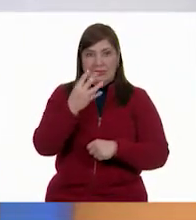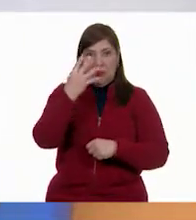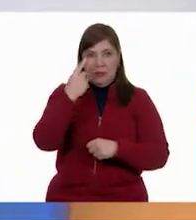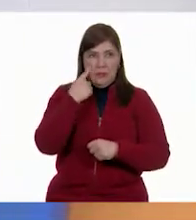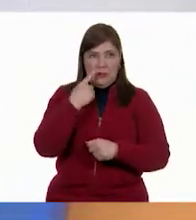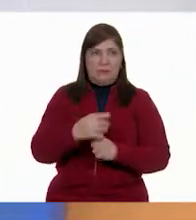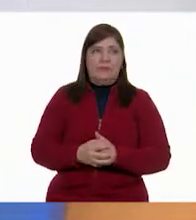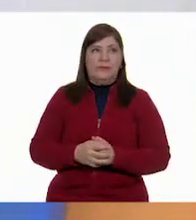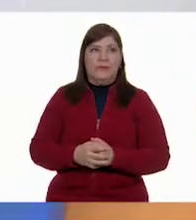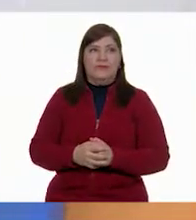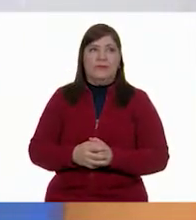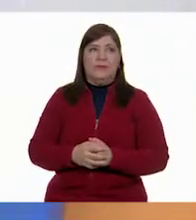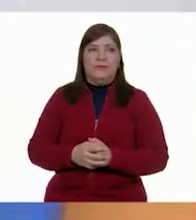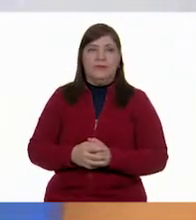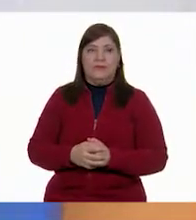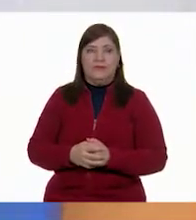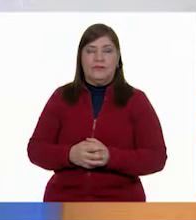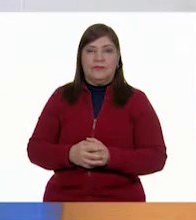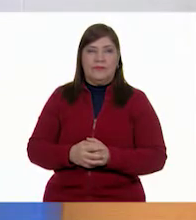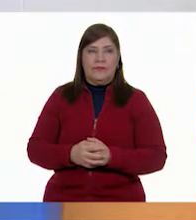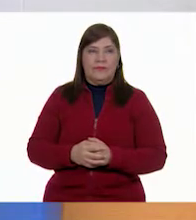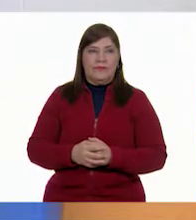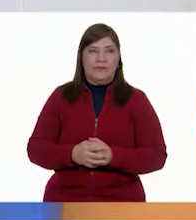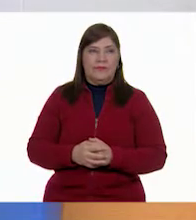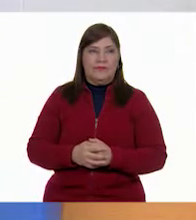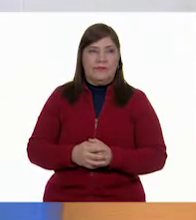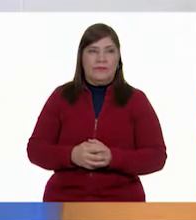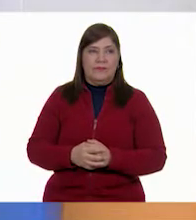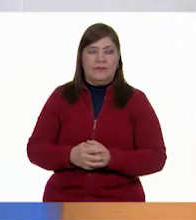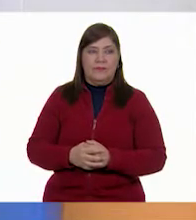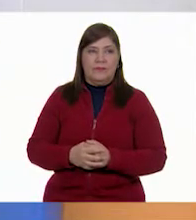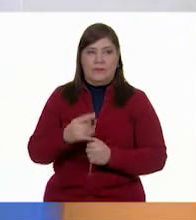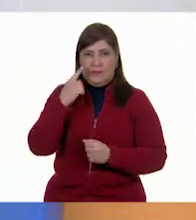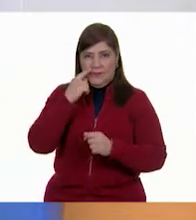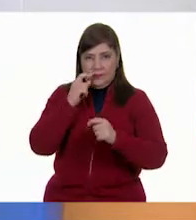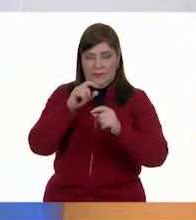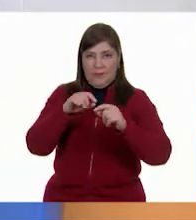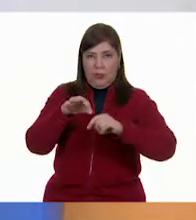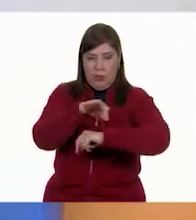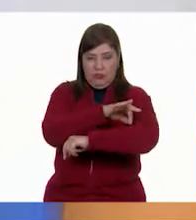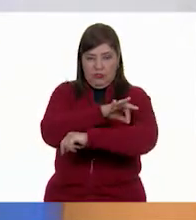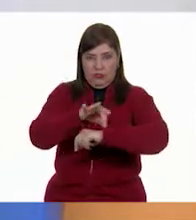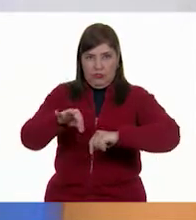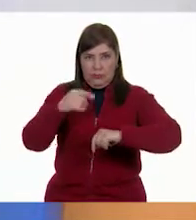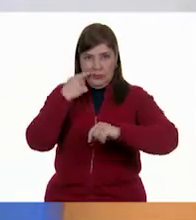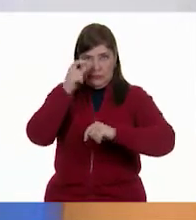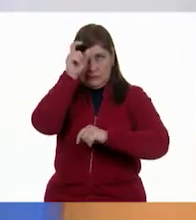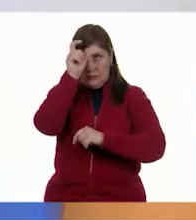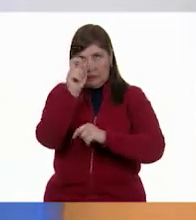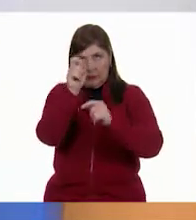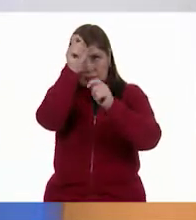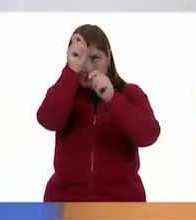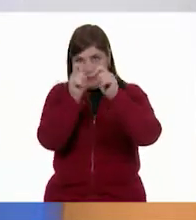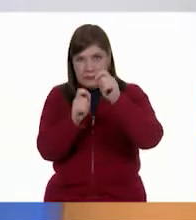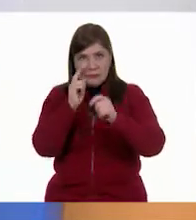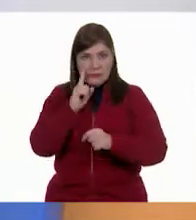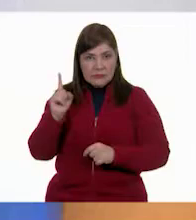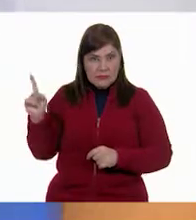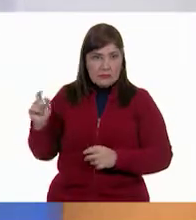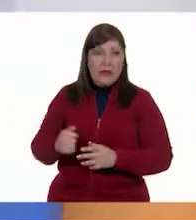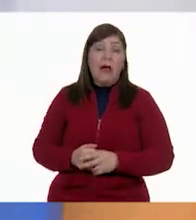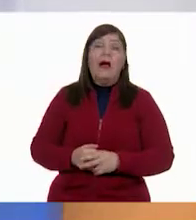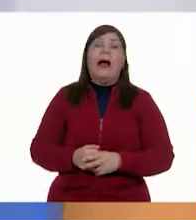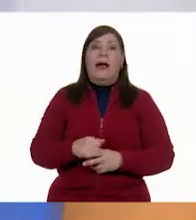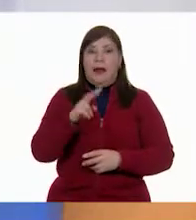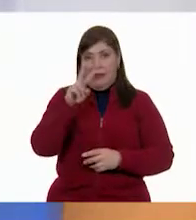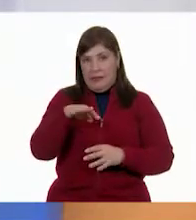cuatro. Aquí están cuatro. Ponemos nuestra regla y trazamos. Muy importante así poner